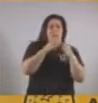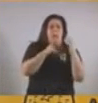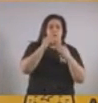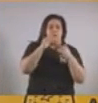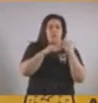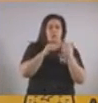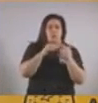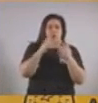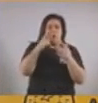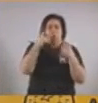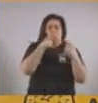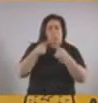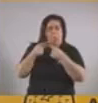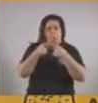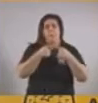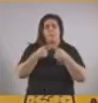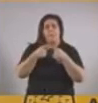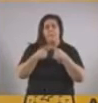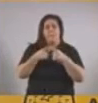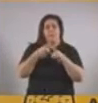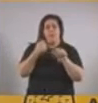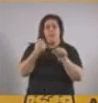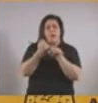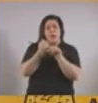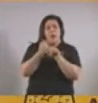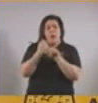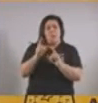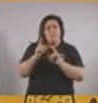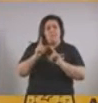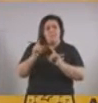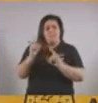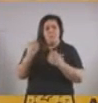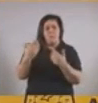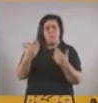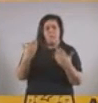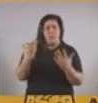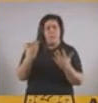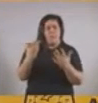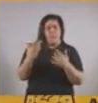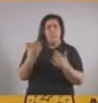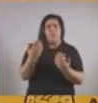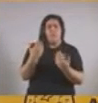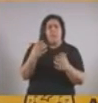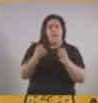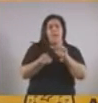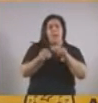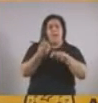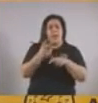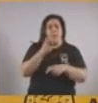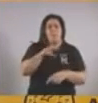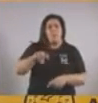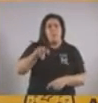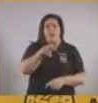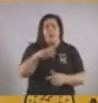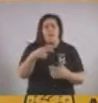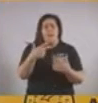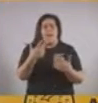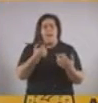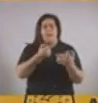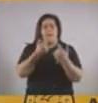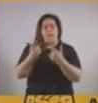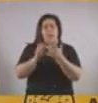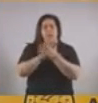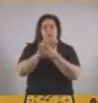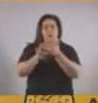esto impacte lo mínimo posible en el trabajo, que podamos determinar con ellos movilidades de circulación, para que